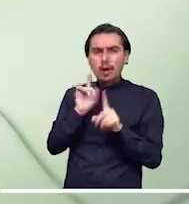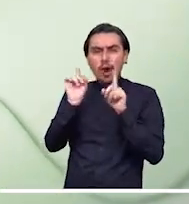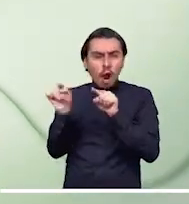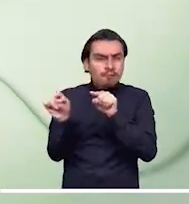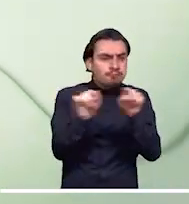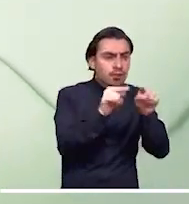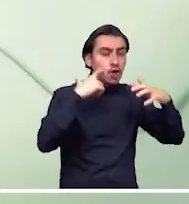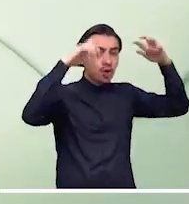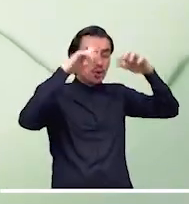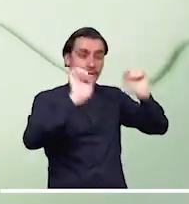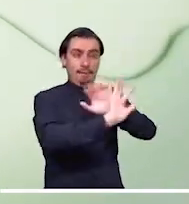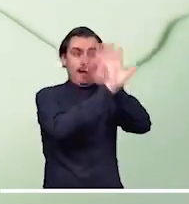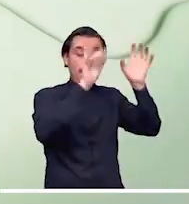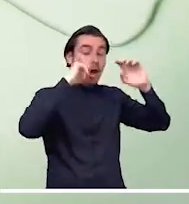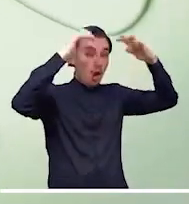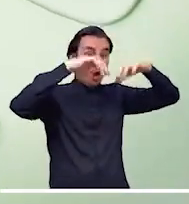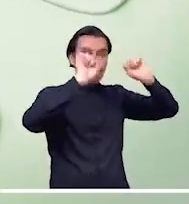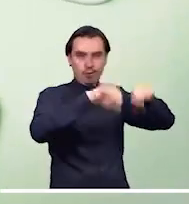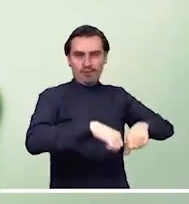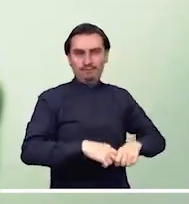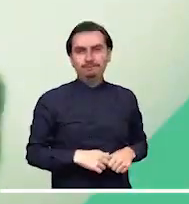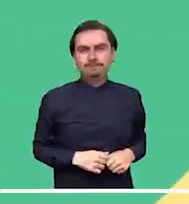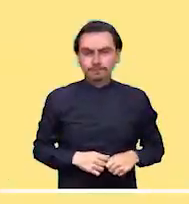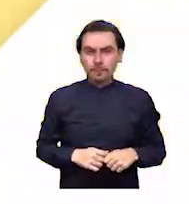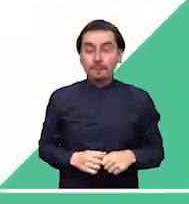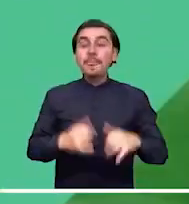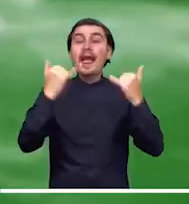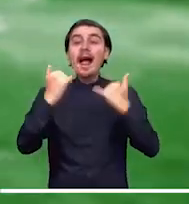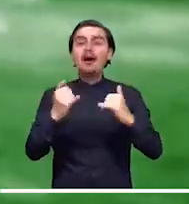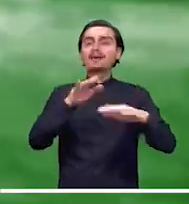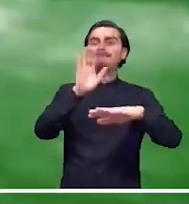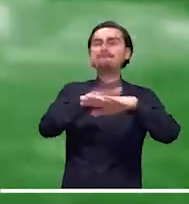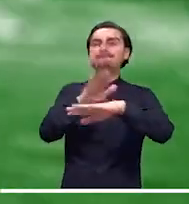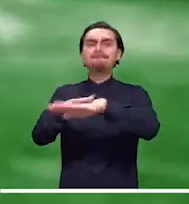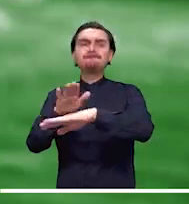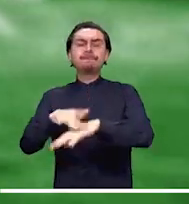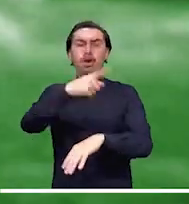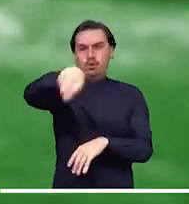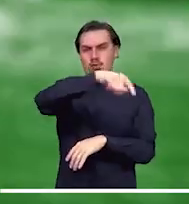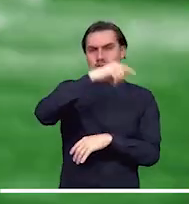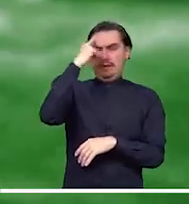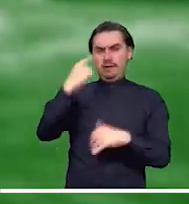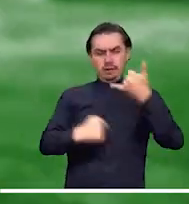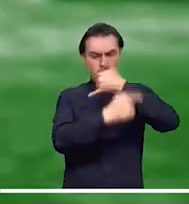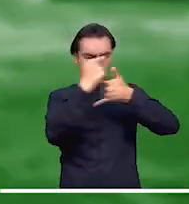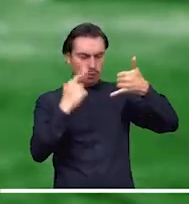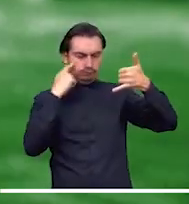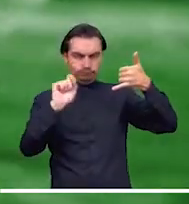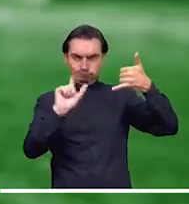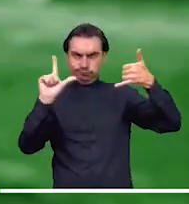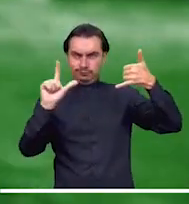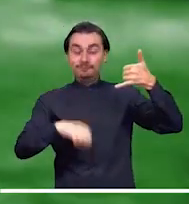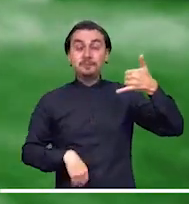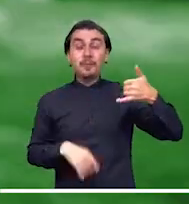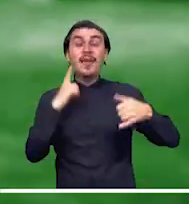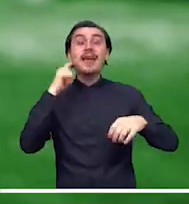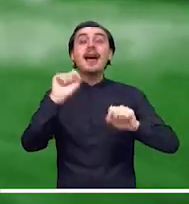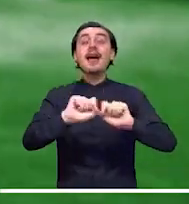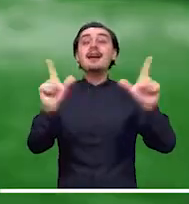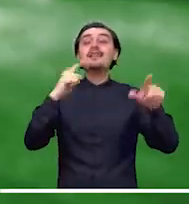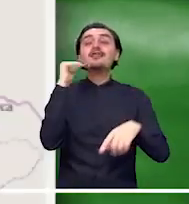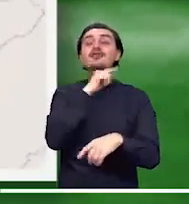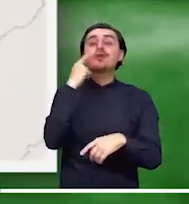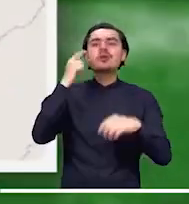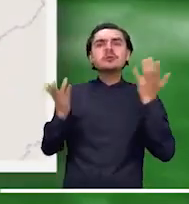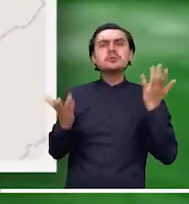temperatura mínima será de 10 grados centígrados. Inicie el día informado con el siguiente resumen de las alertas